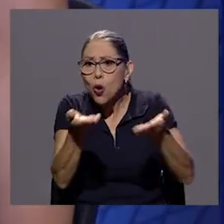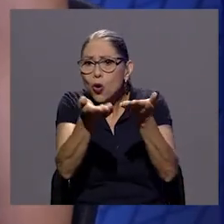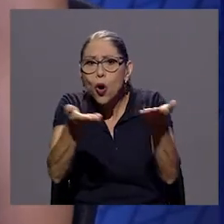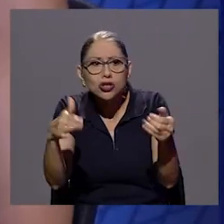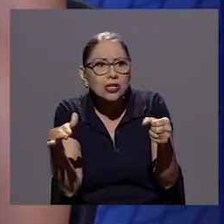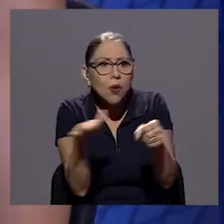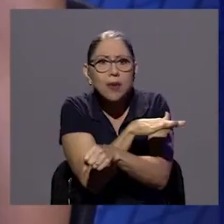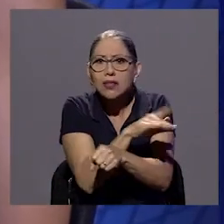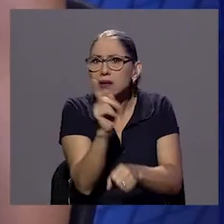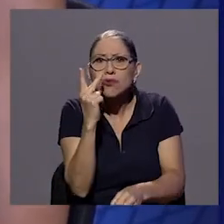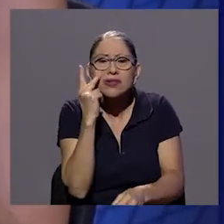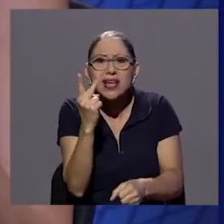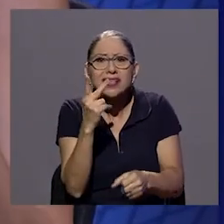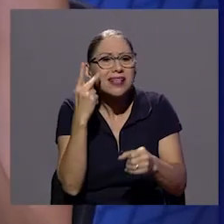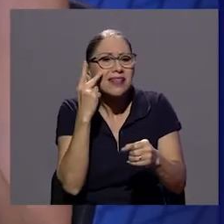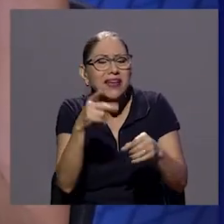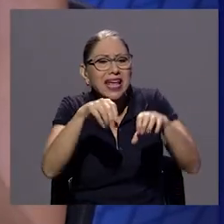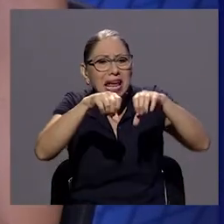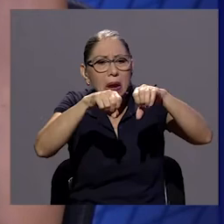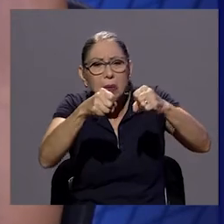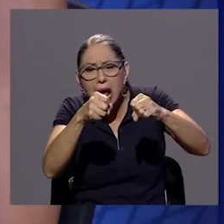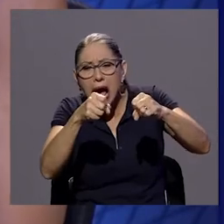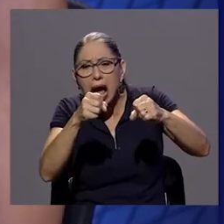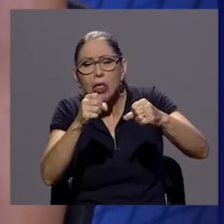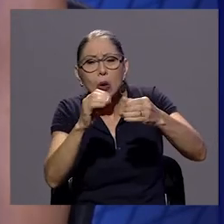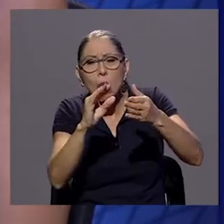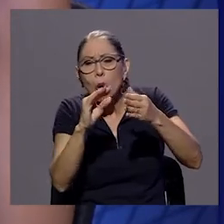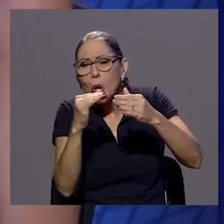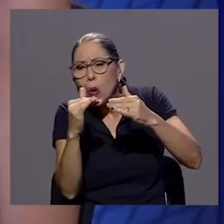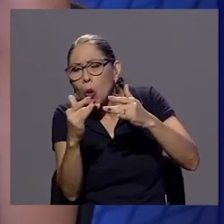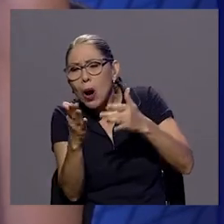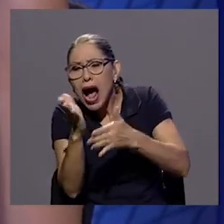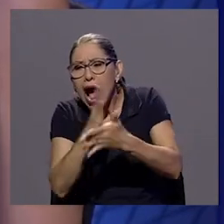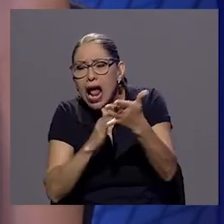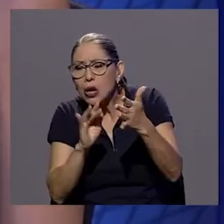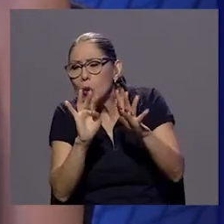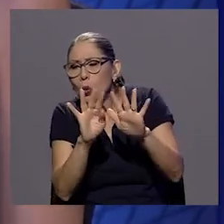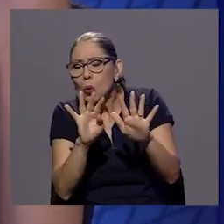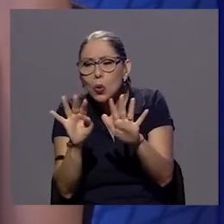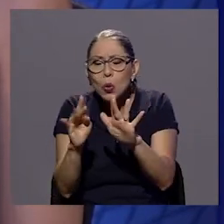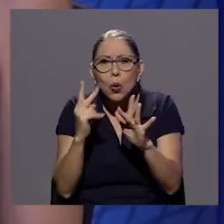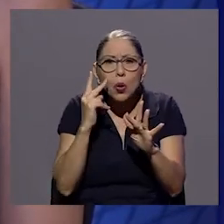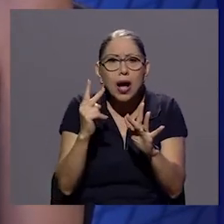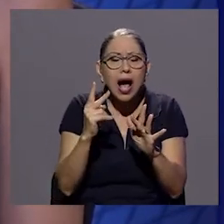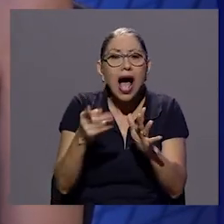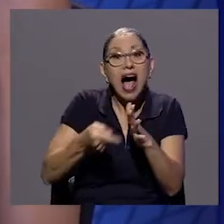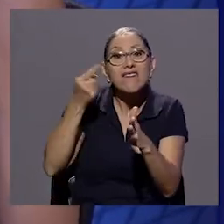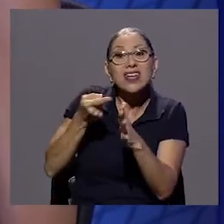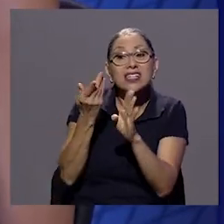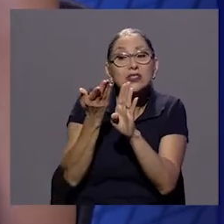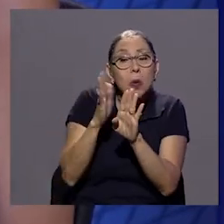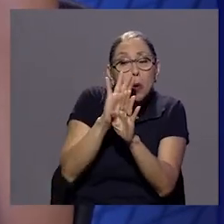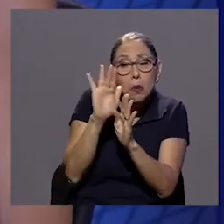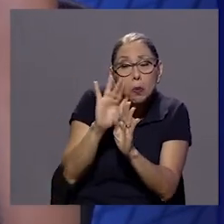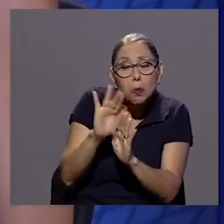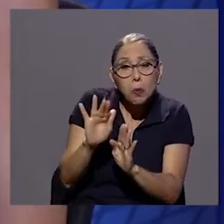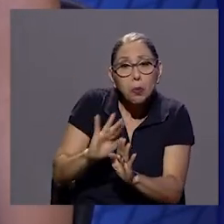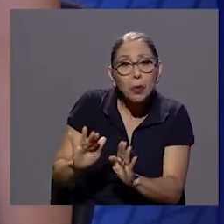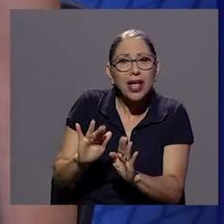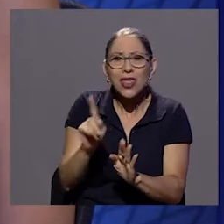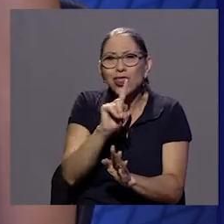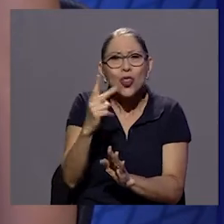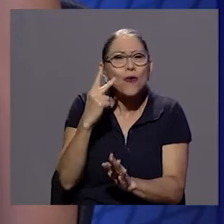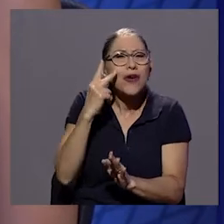objetos que tal vez no se les ve en las marcas del tiempo de la historia que no los vemos tanto digamos